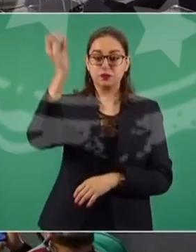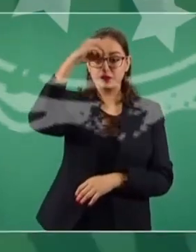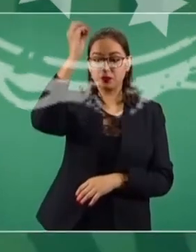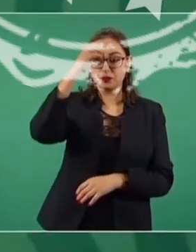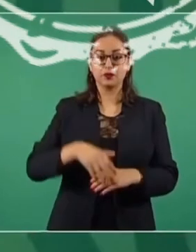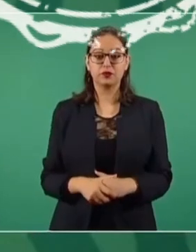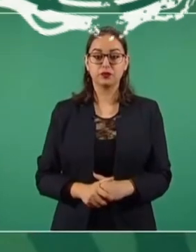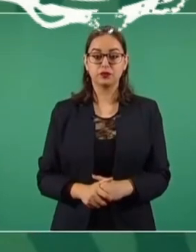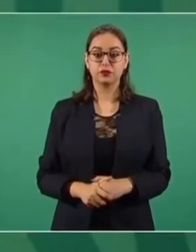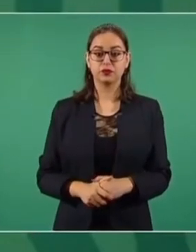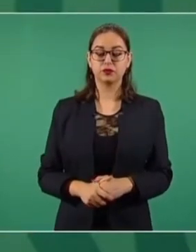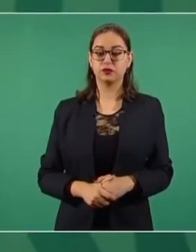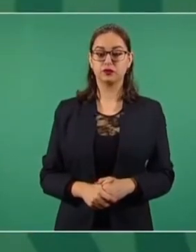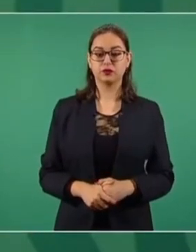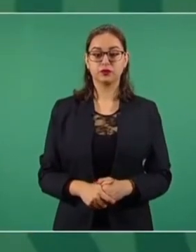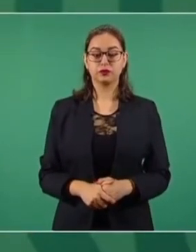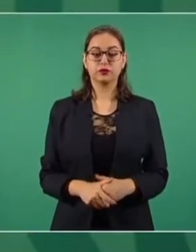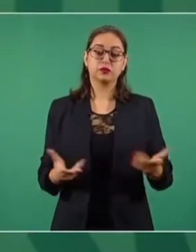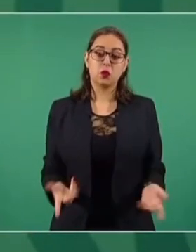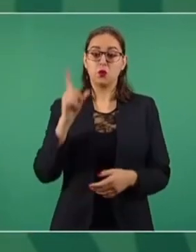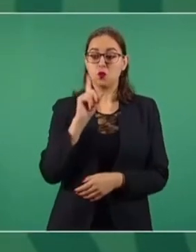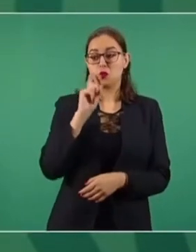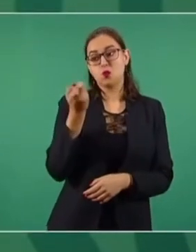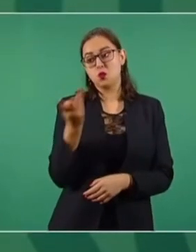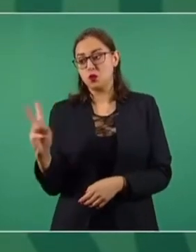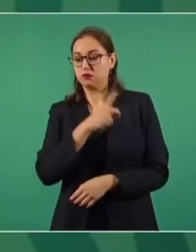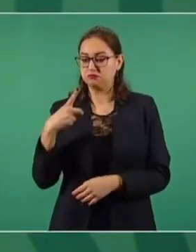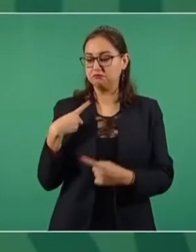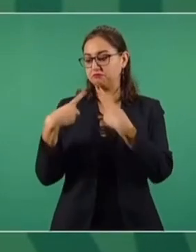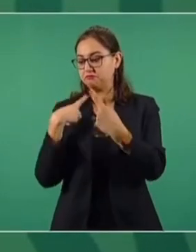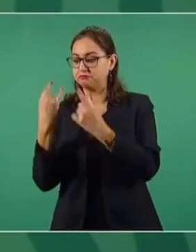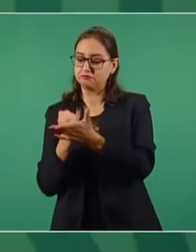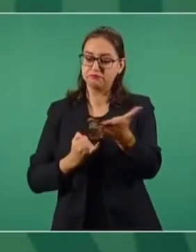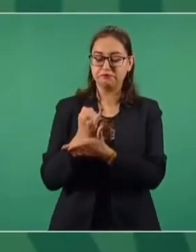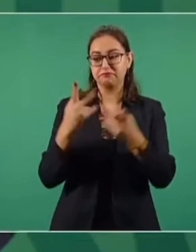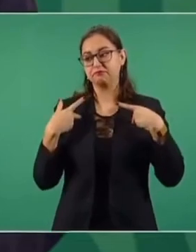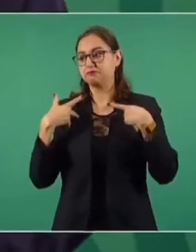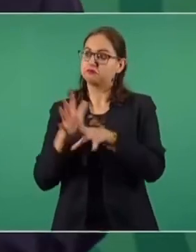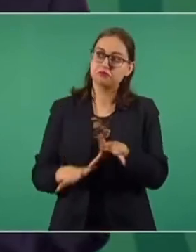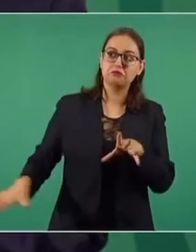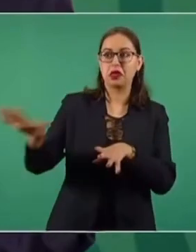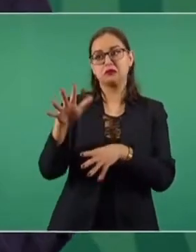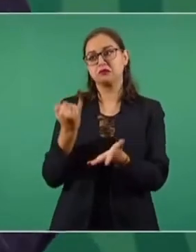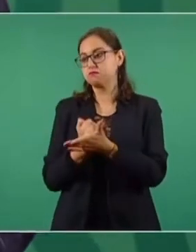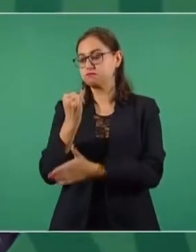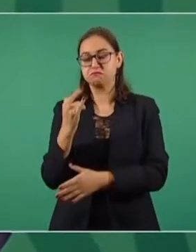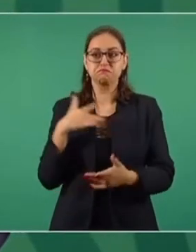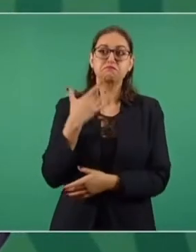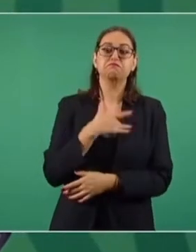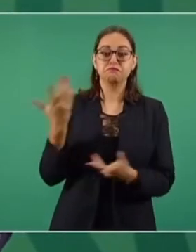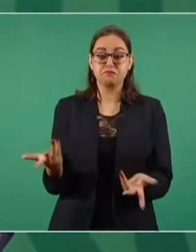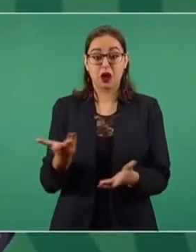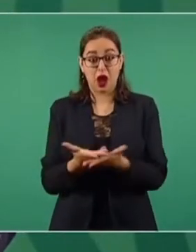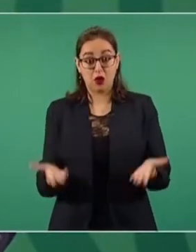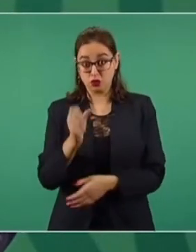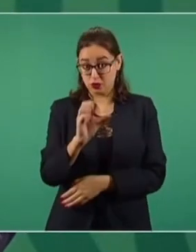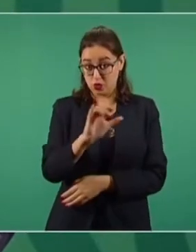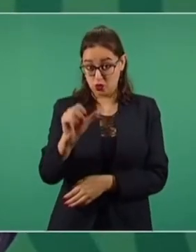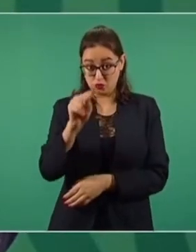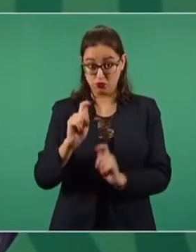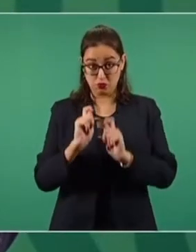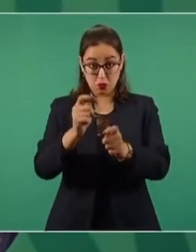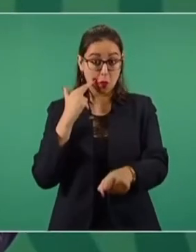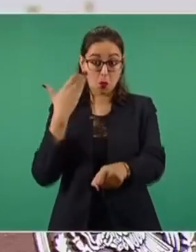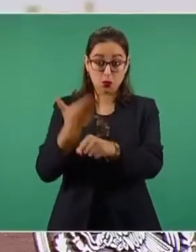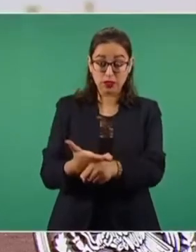Lo tienen que resolver las mujeres, lo tiene que resolver el pueblo, y en este caso sí lo está atendiendo el Poder Judicial, Suprema